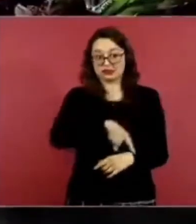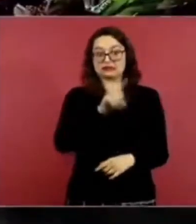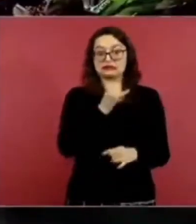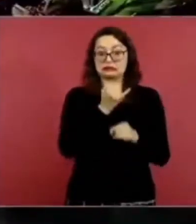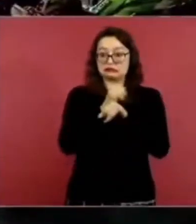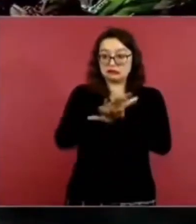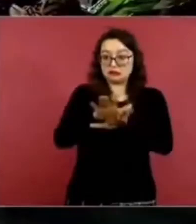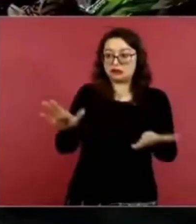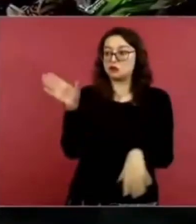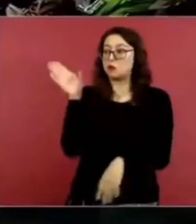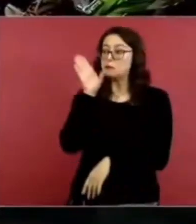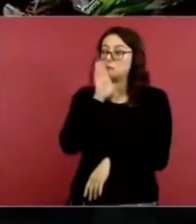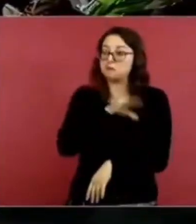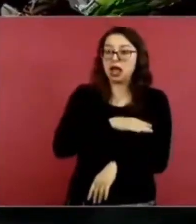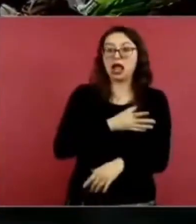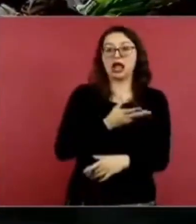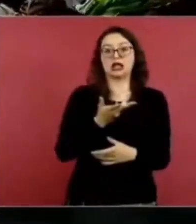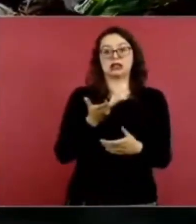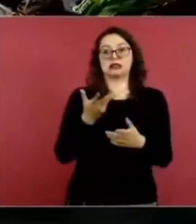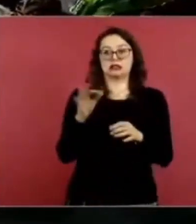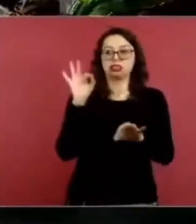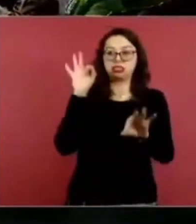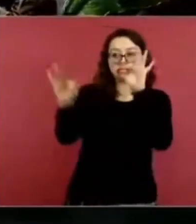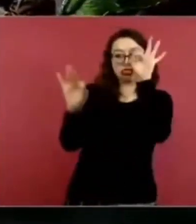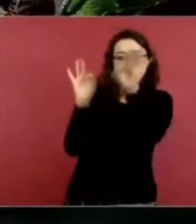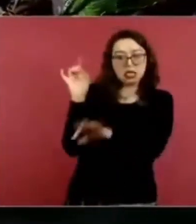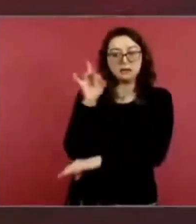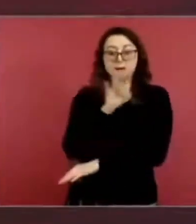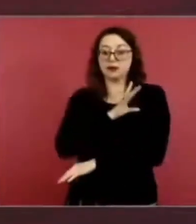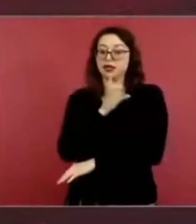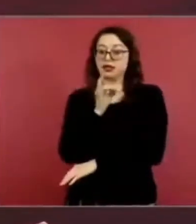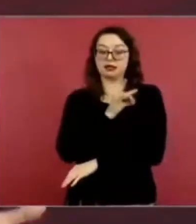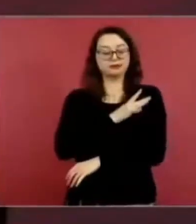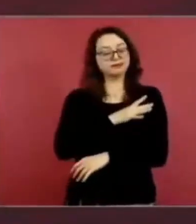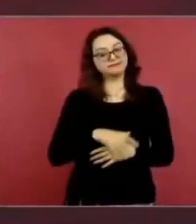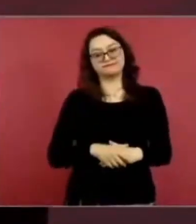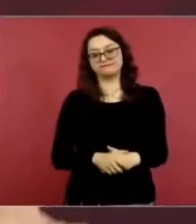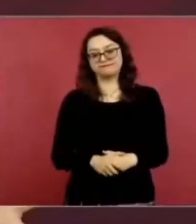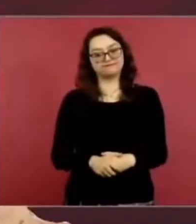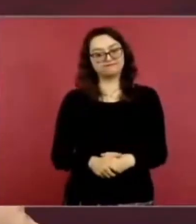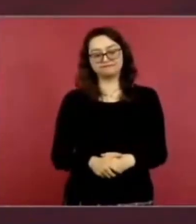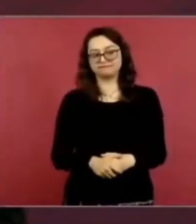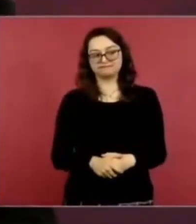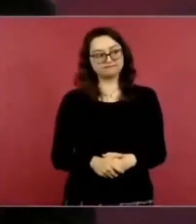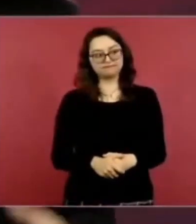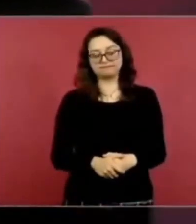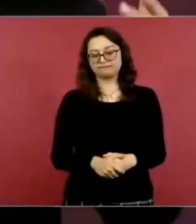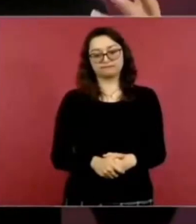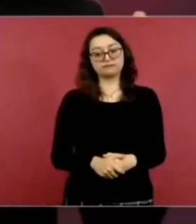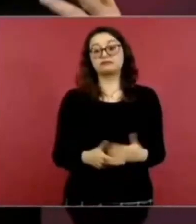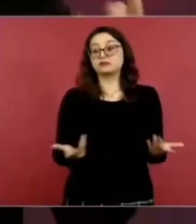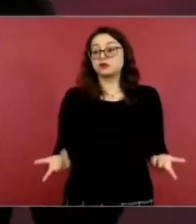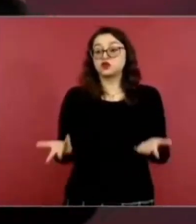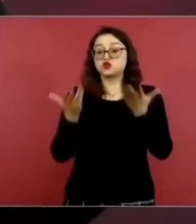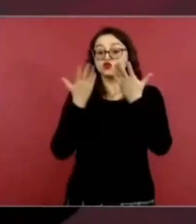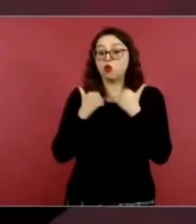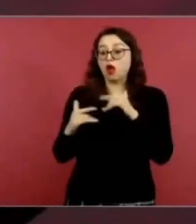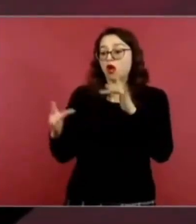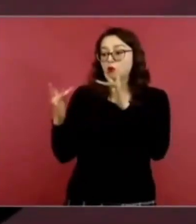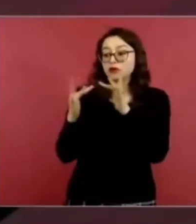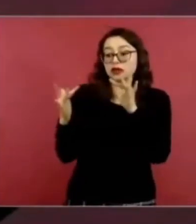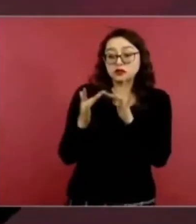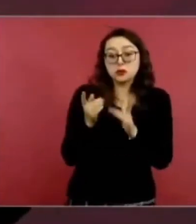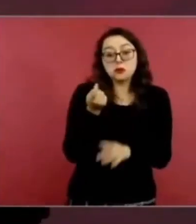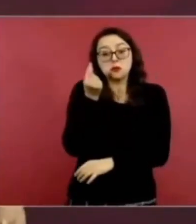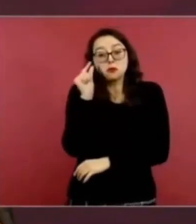Porque en esos momentos no hay comunicación y si lo que se va a escuchar